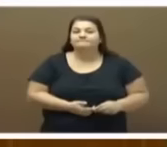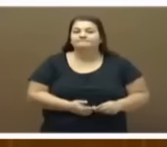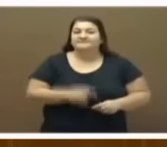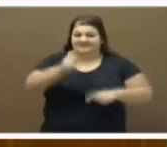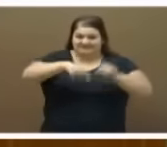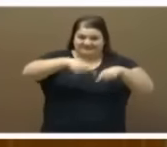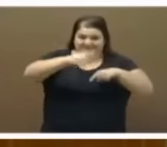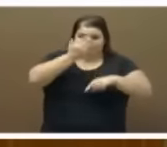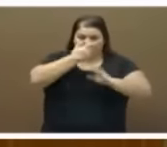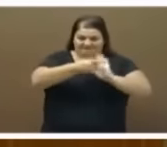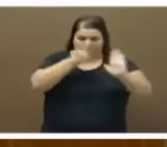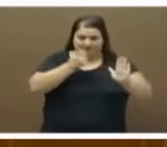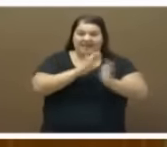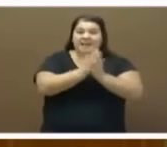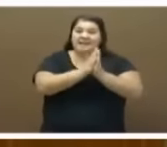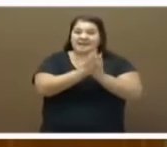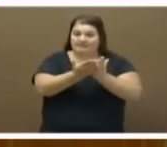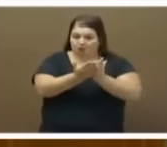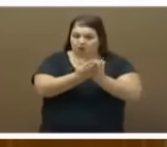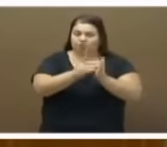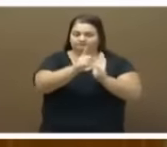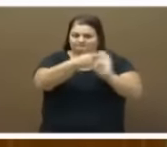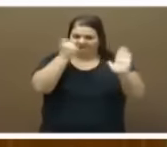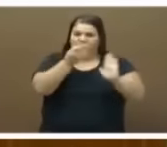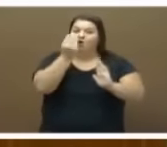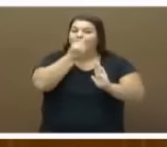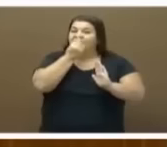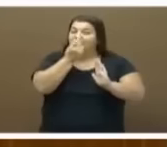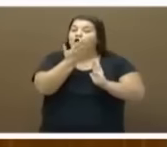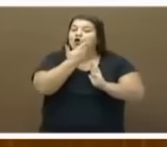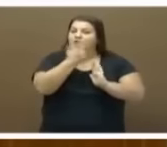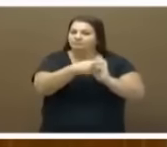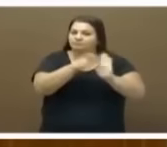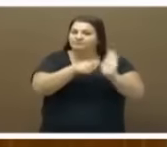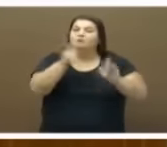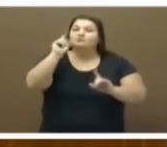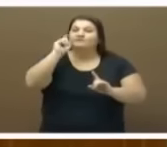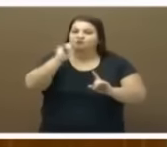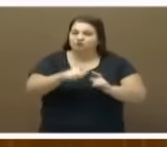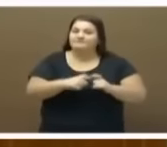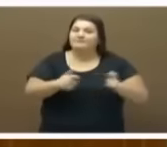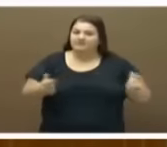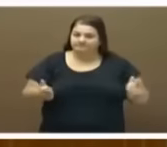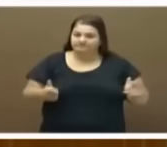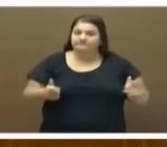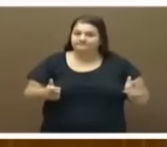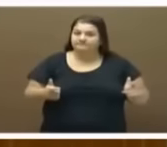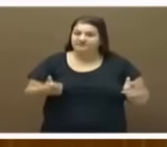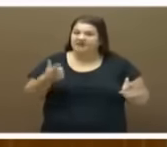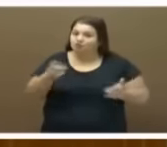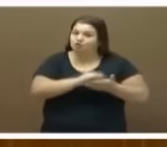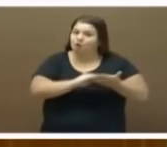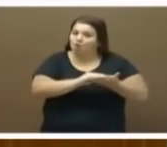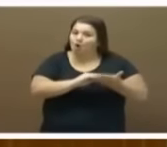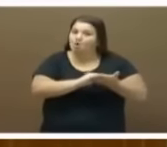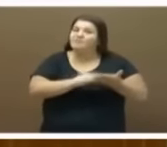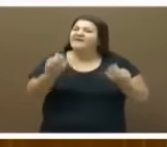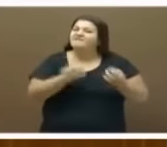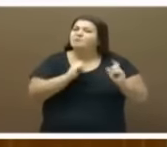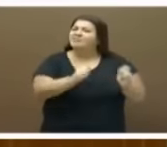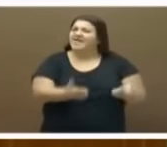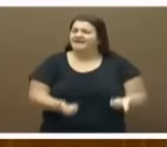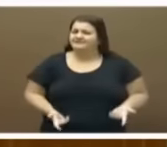Transporte escolar, libros de texto, comedores escolares, más maestros. Así es como se resuelve el abandono escolar,